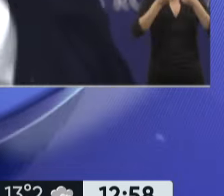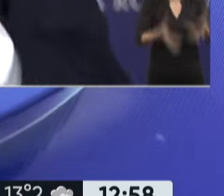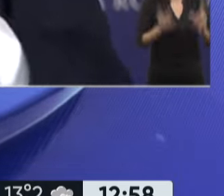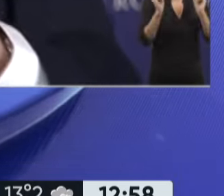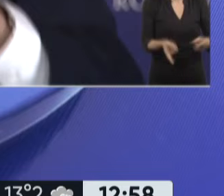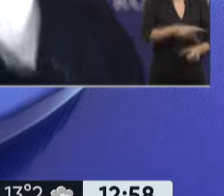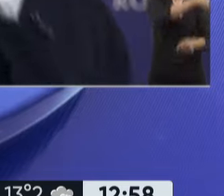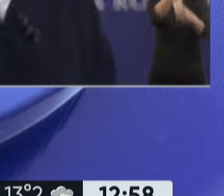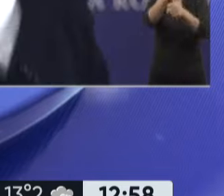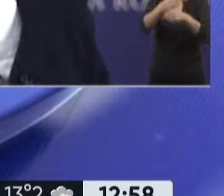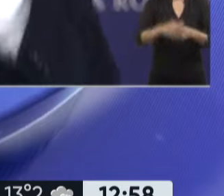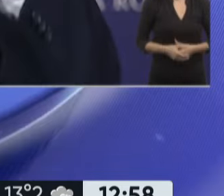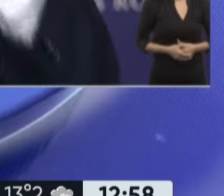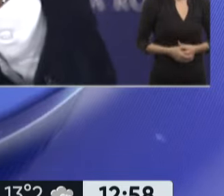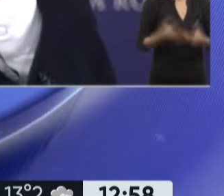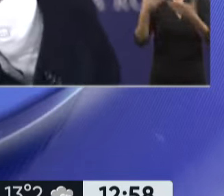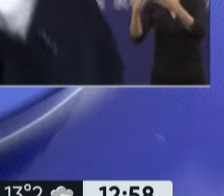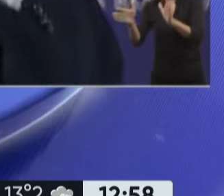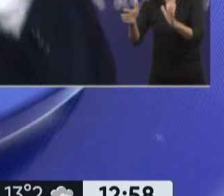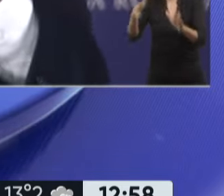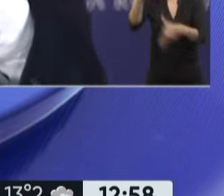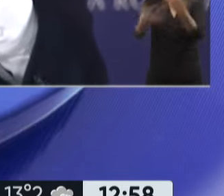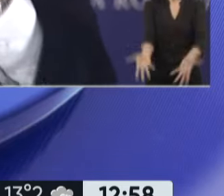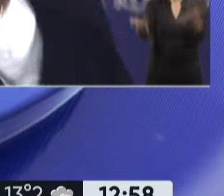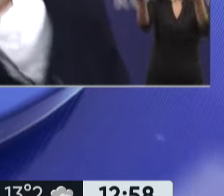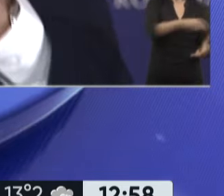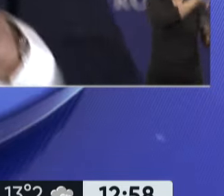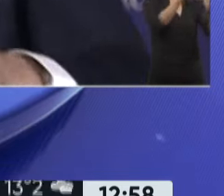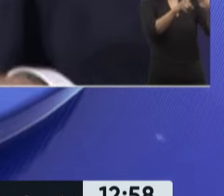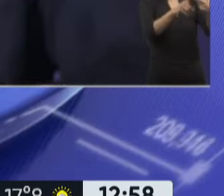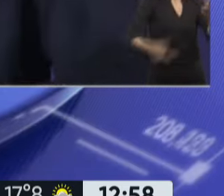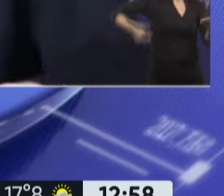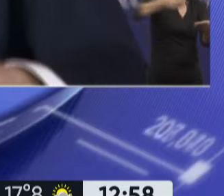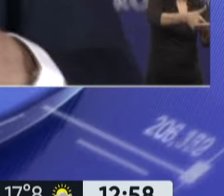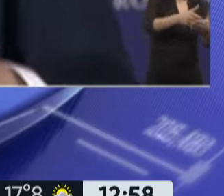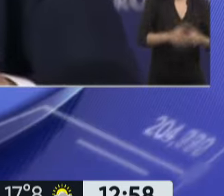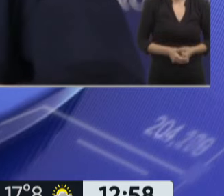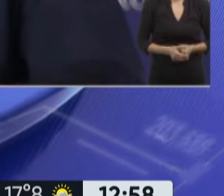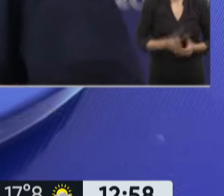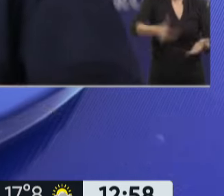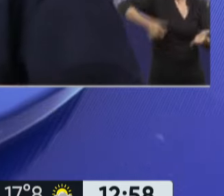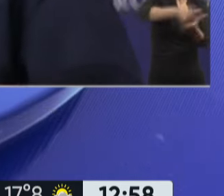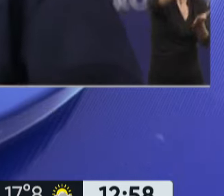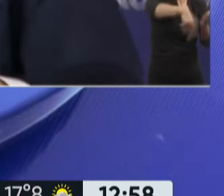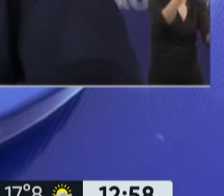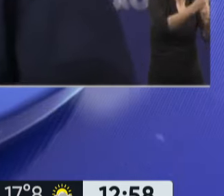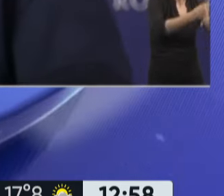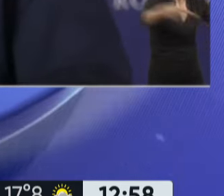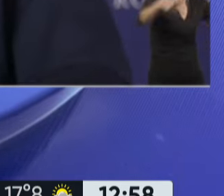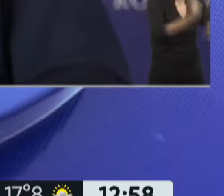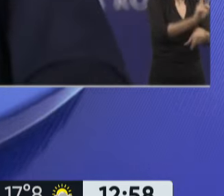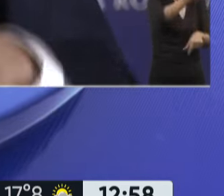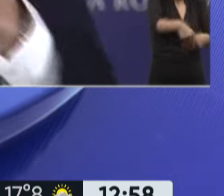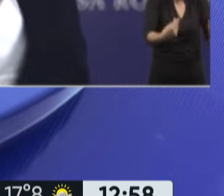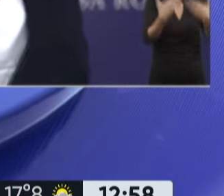Tercero, libertad, crecimiento. Tercero, inversión. Genera trabajo. Genera